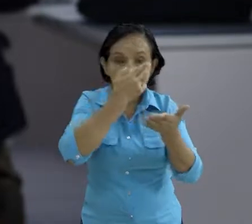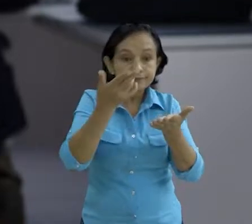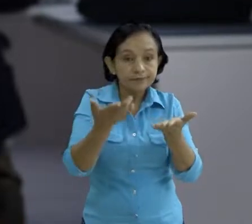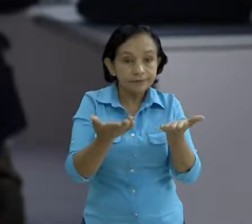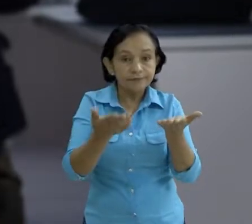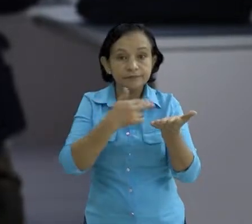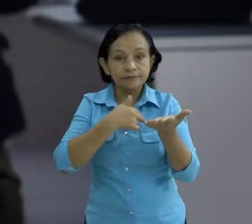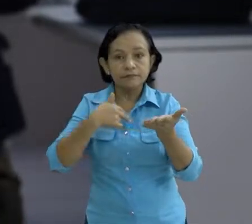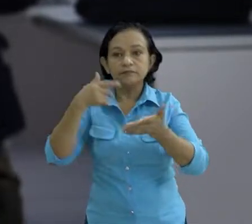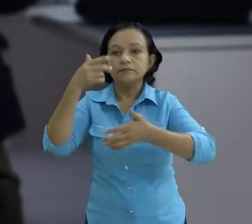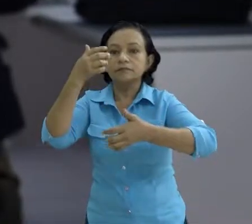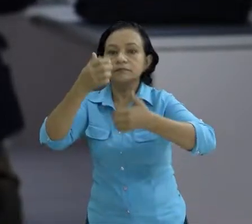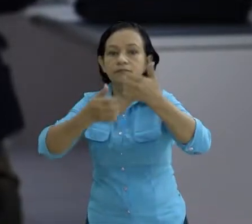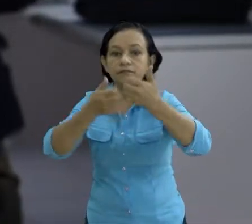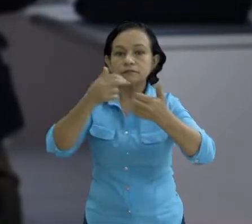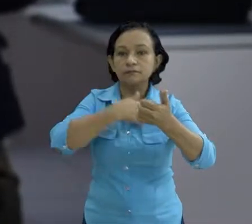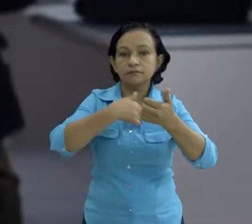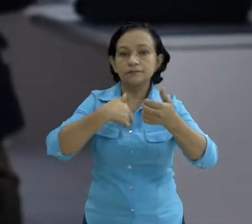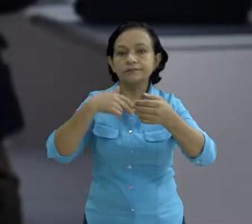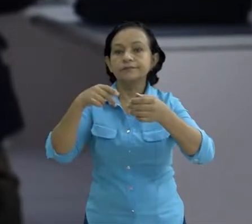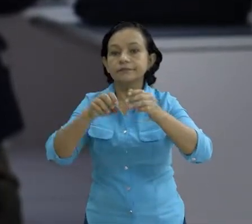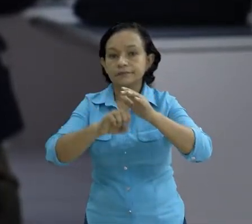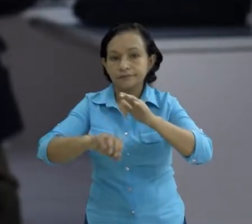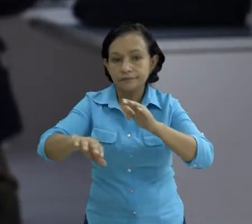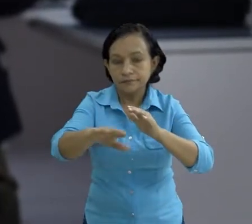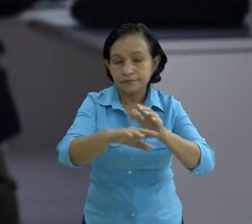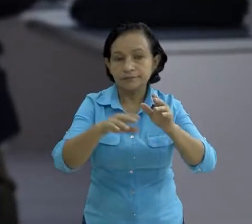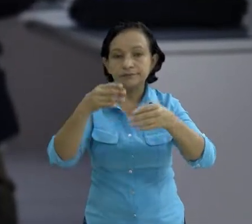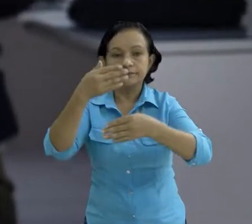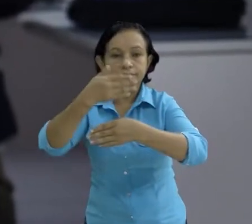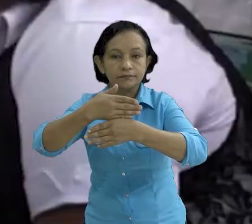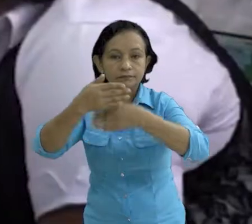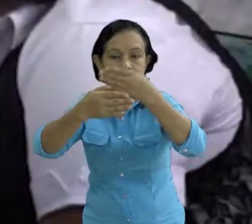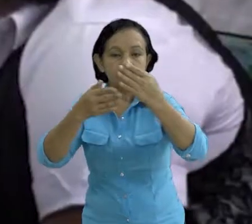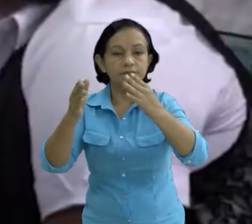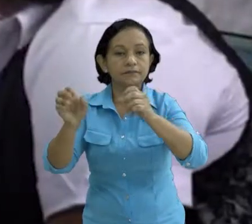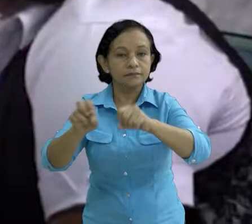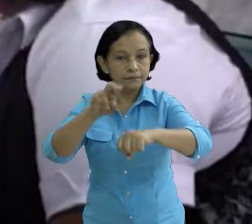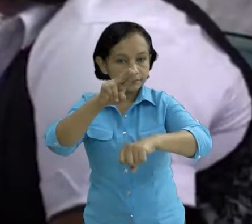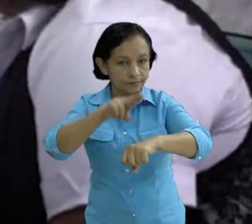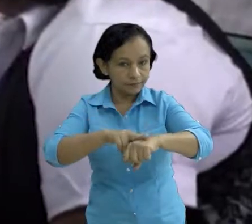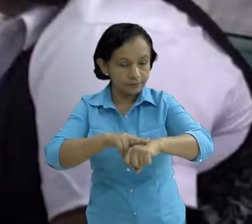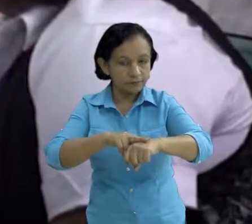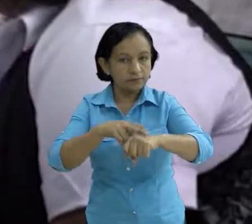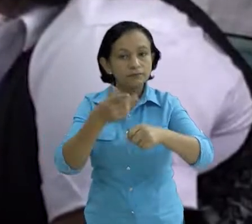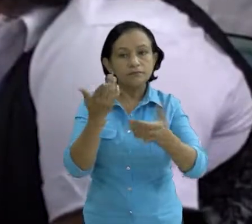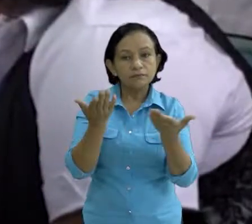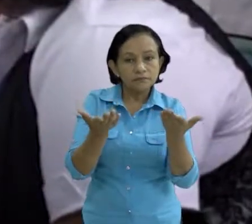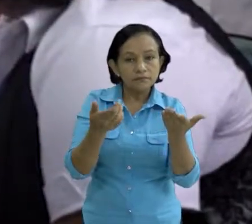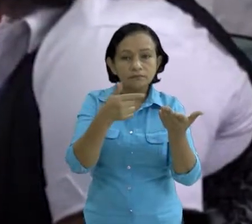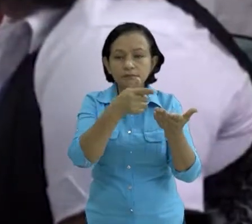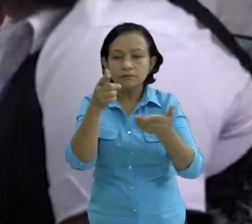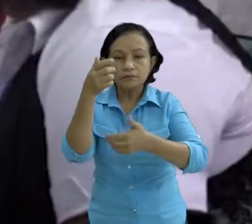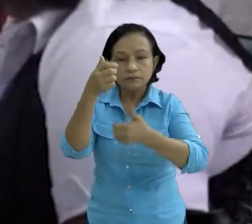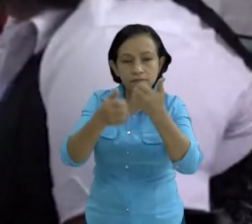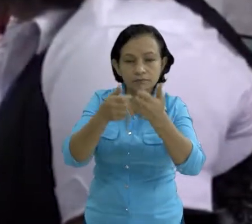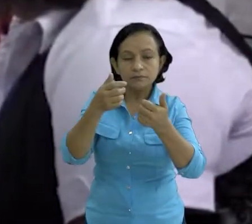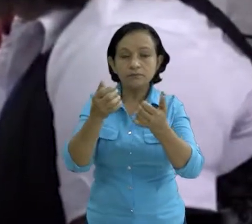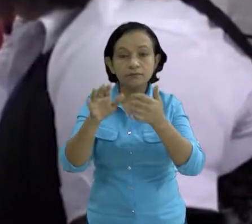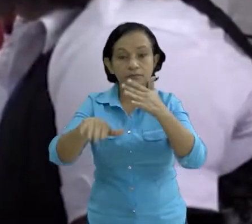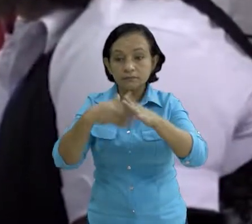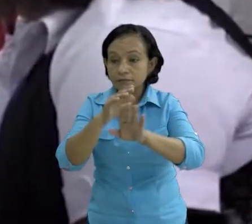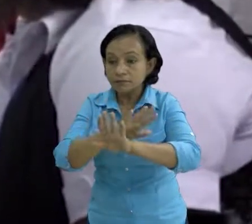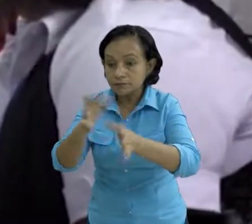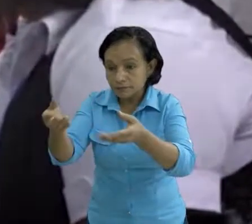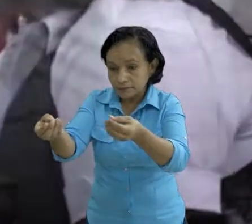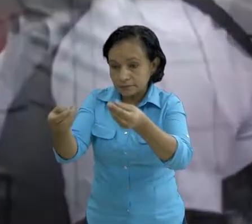referente al impacto que tuvo ante la sociedad o la infraestructura nacional dependiendo el sector afectado informamos